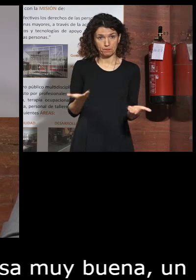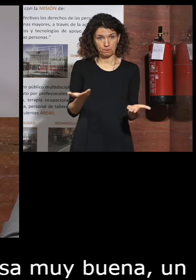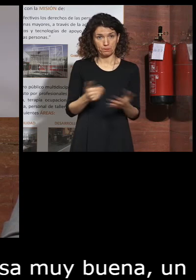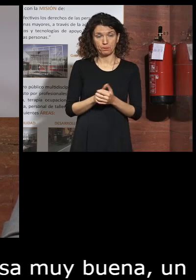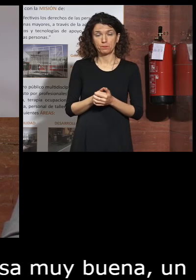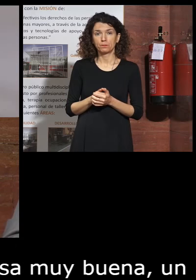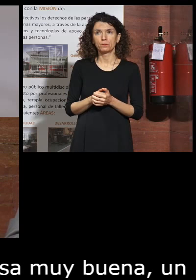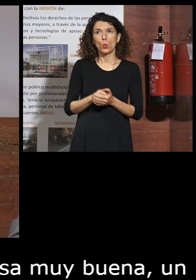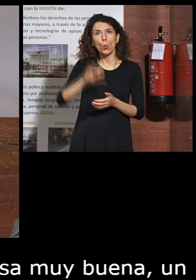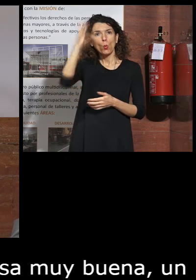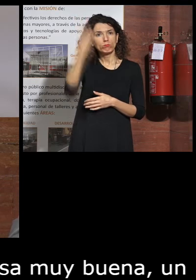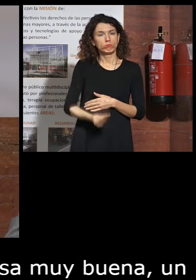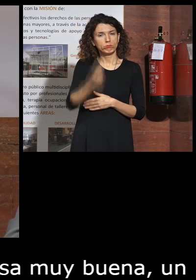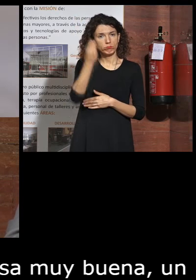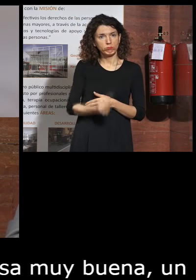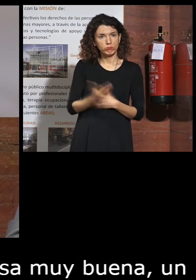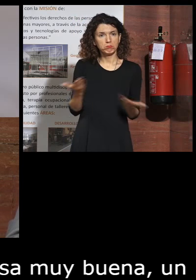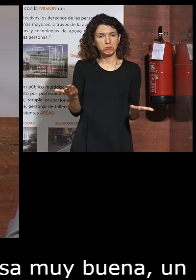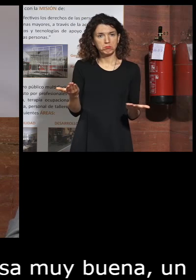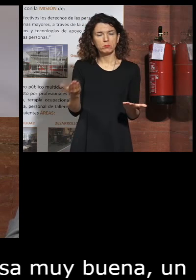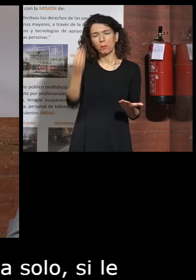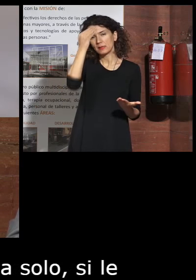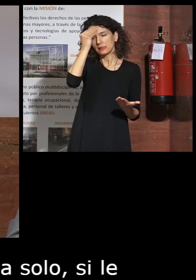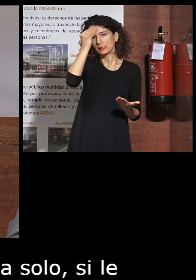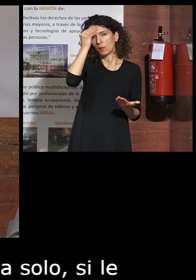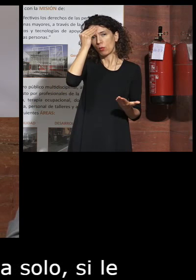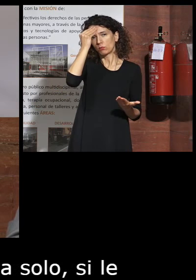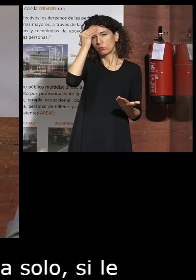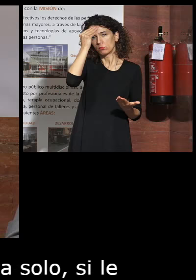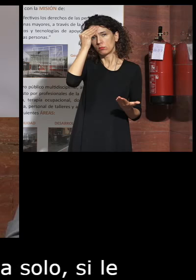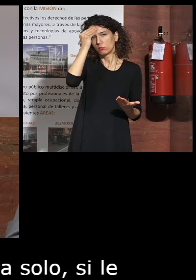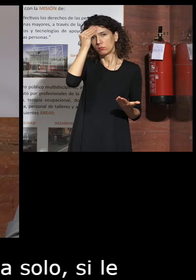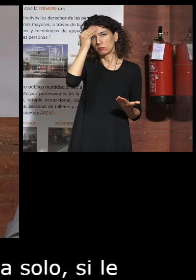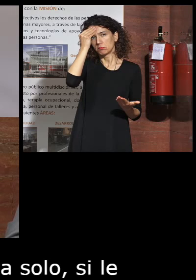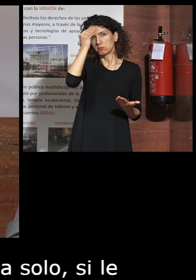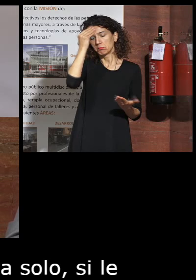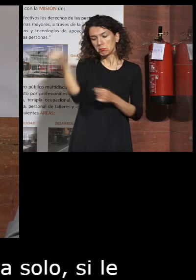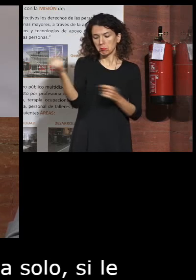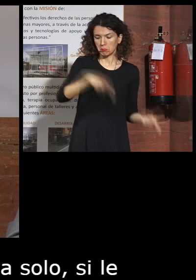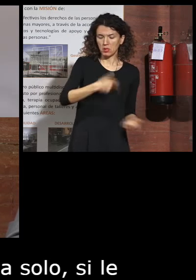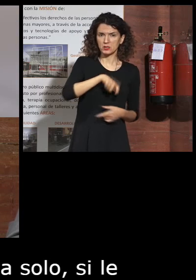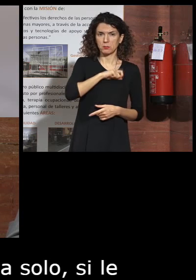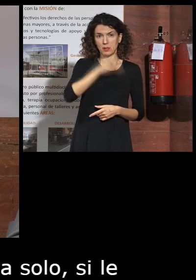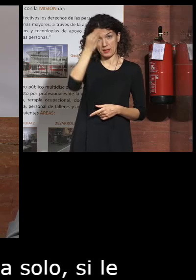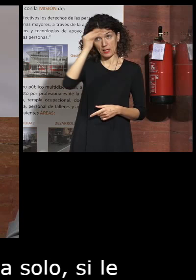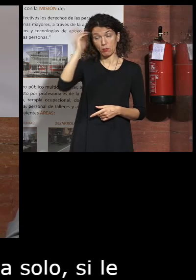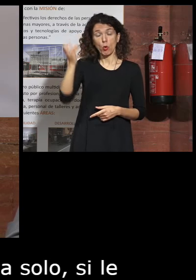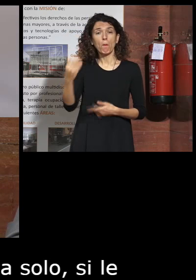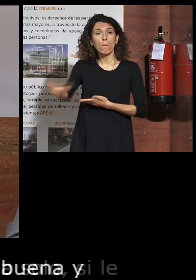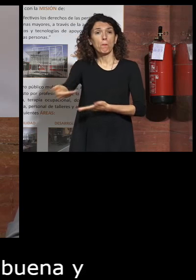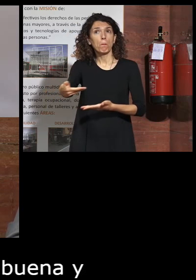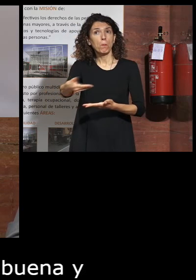me pareció una idea muy buena y pensamos en traerla a España lo pensé yo y lo propuse